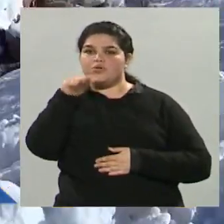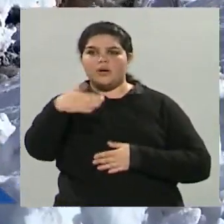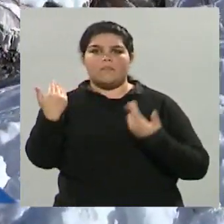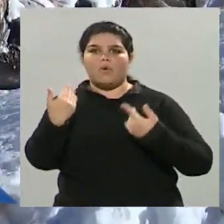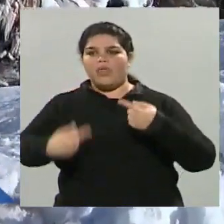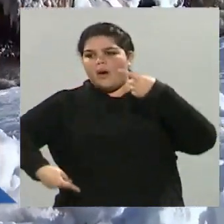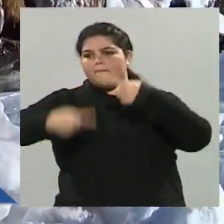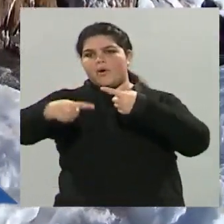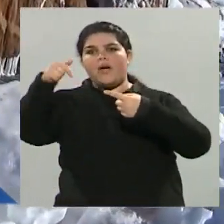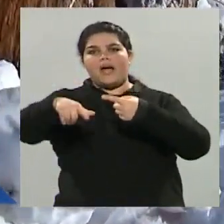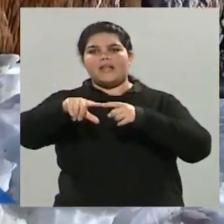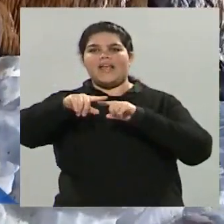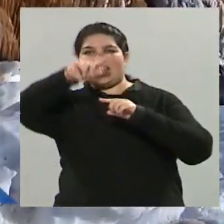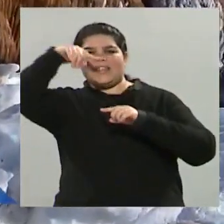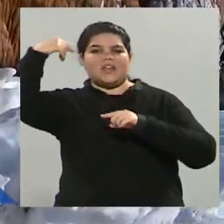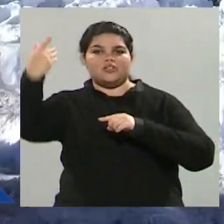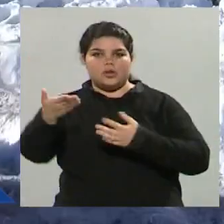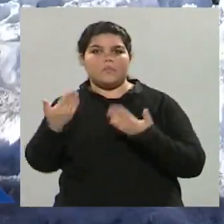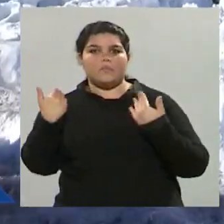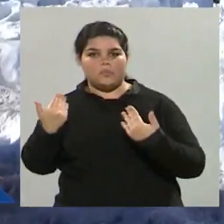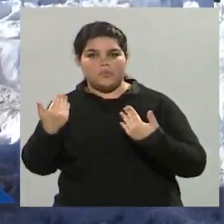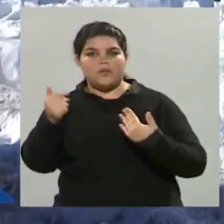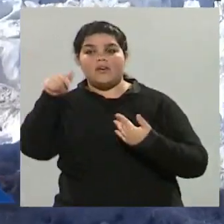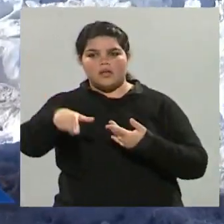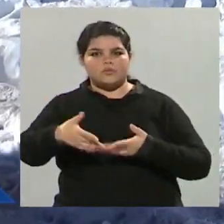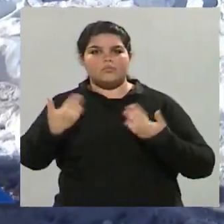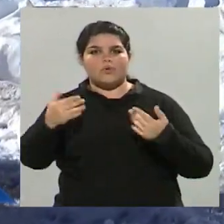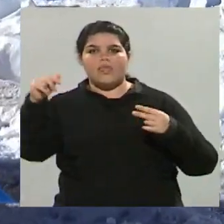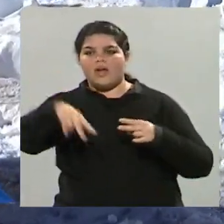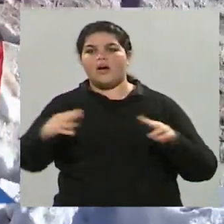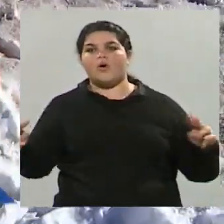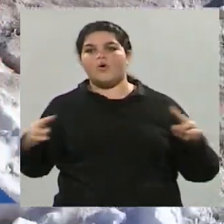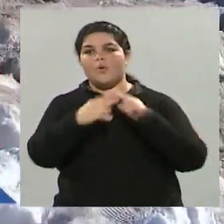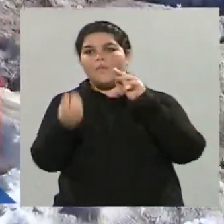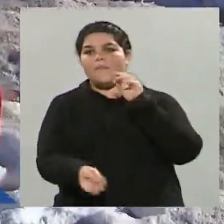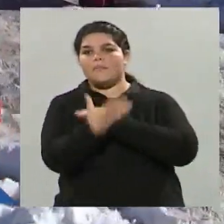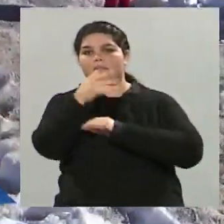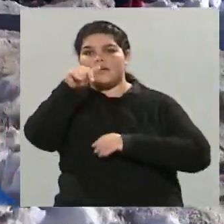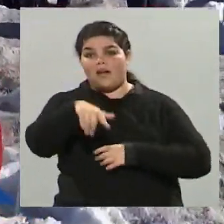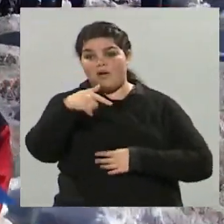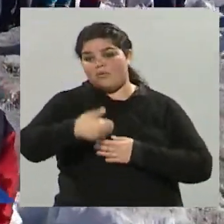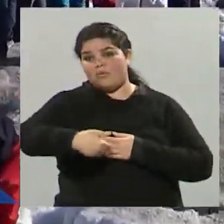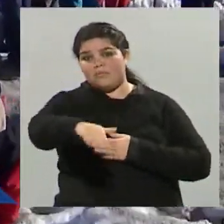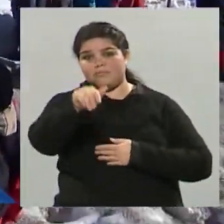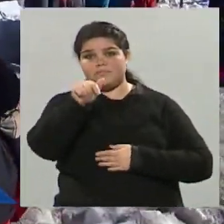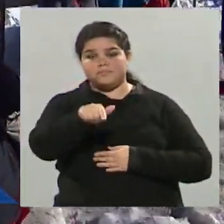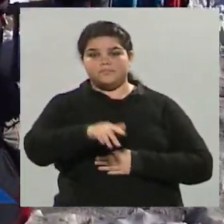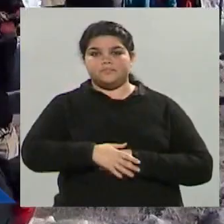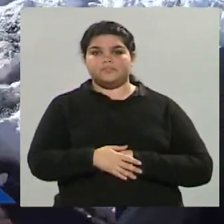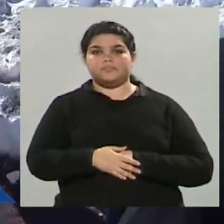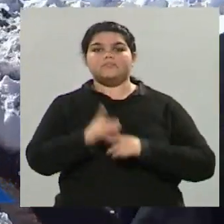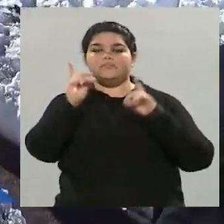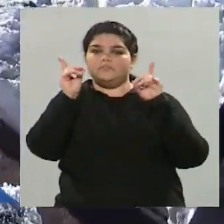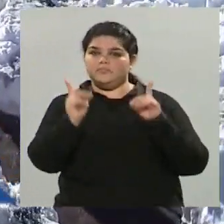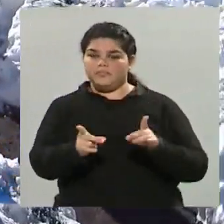una marca internacional y en ese sentido se logró esta cumbre del Mercosur en estos días y también